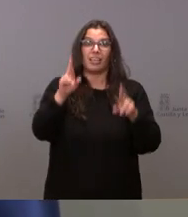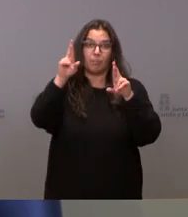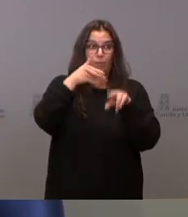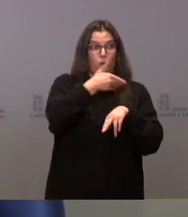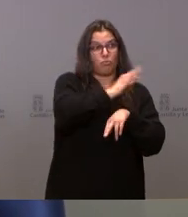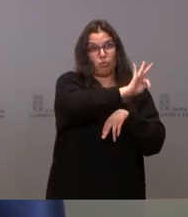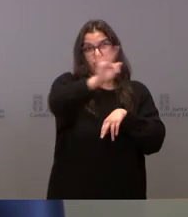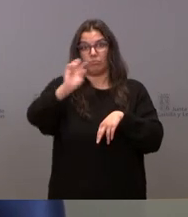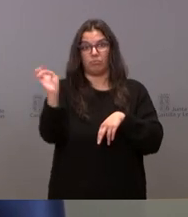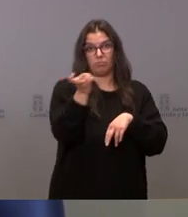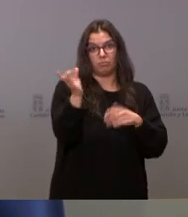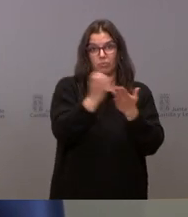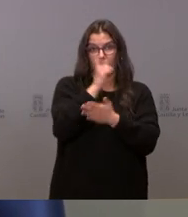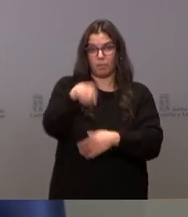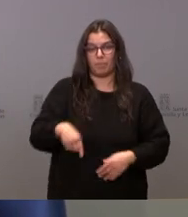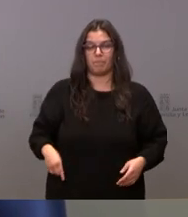resto de los casos.